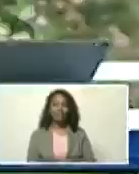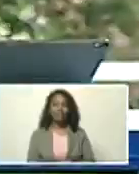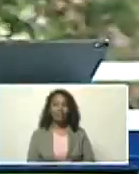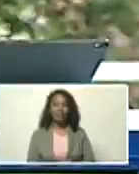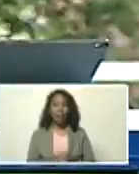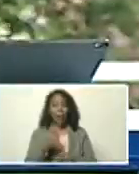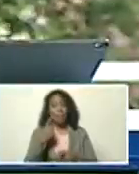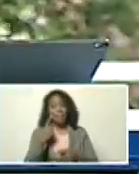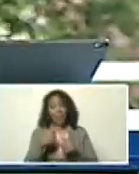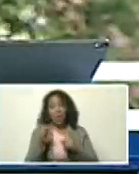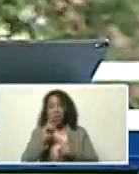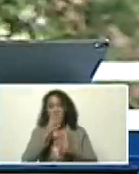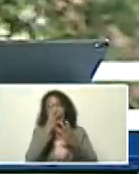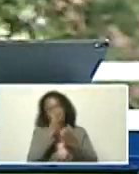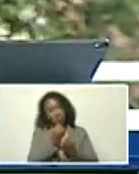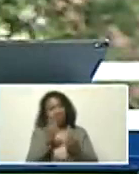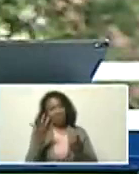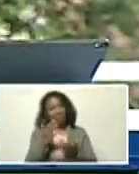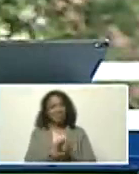pero por lo menos, es triste, pues,